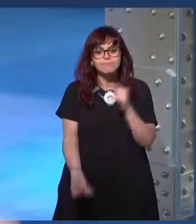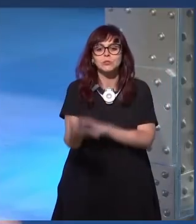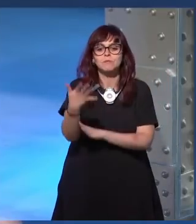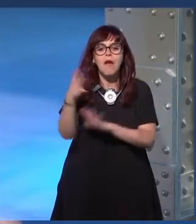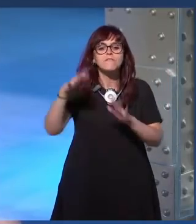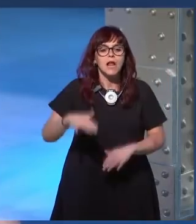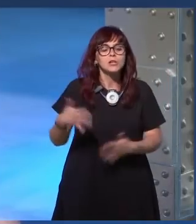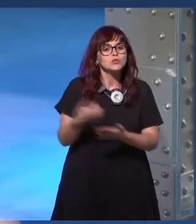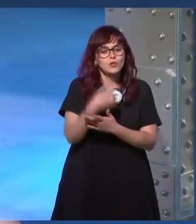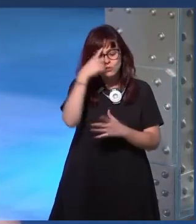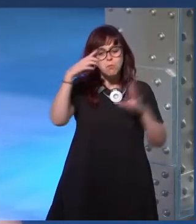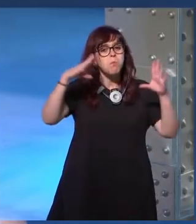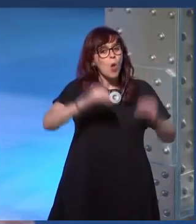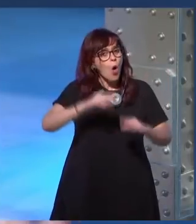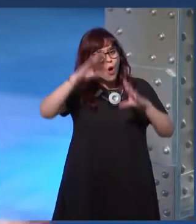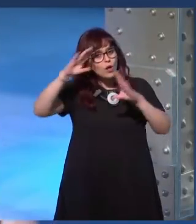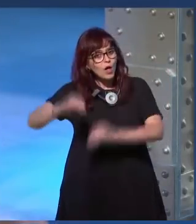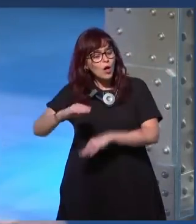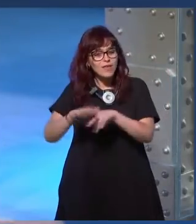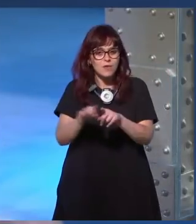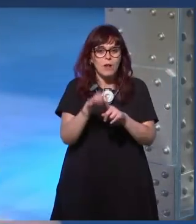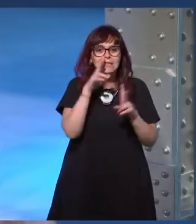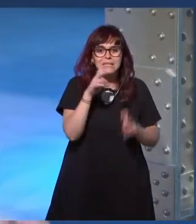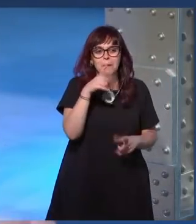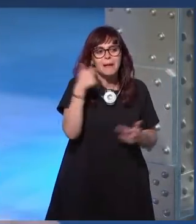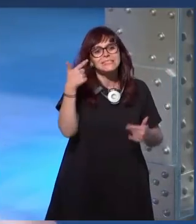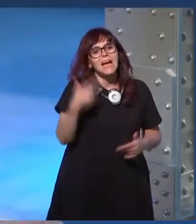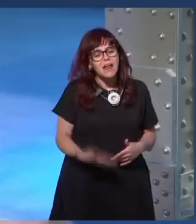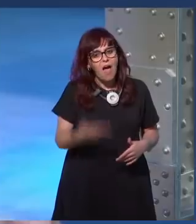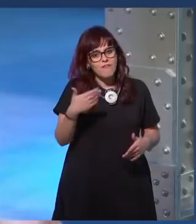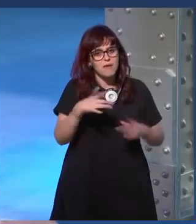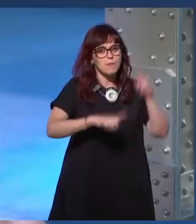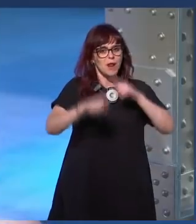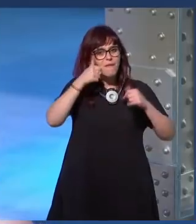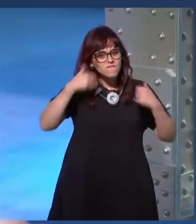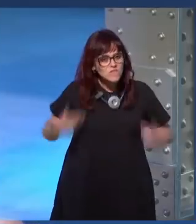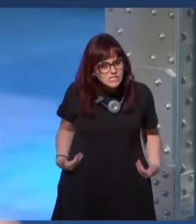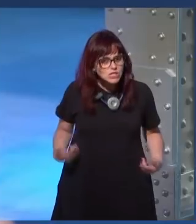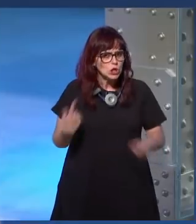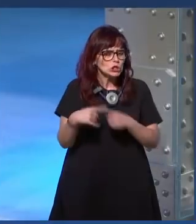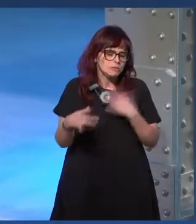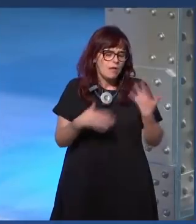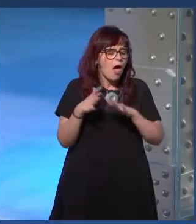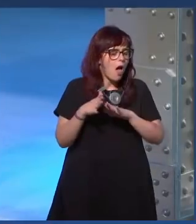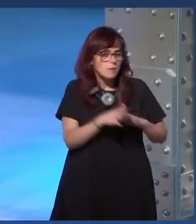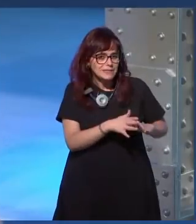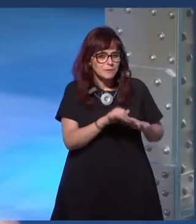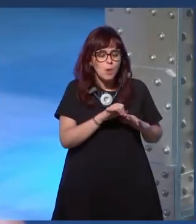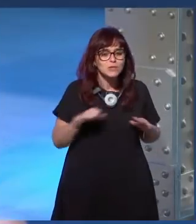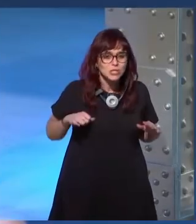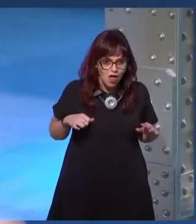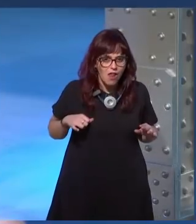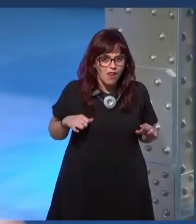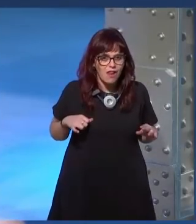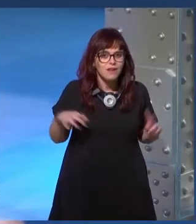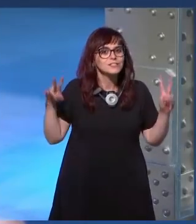casi todos los bloqueos que he visto aparte de cuestiones ya graves de problemas físicos y todo esto o tramos personales